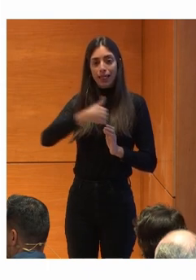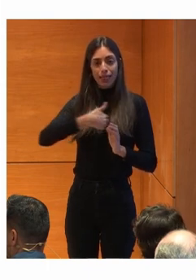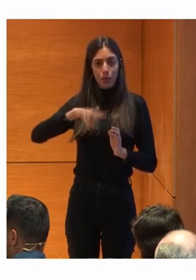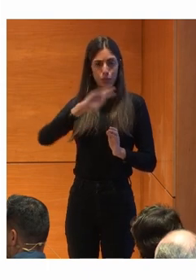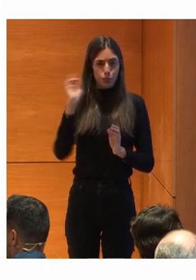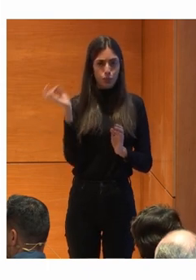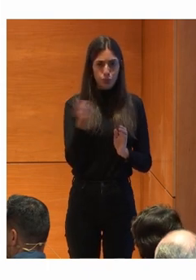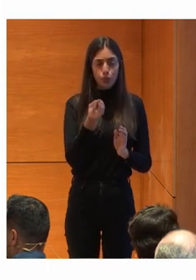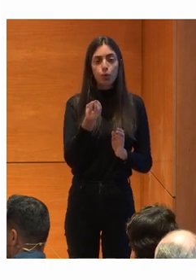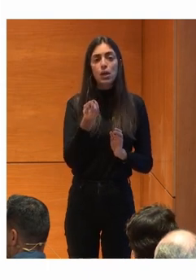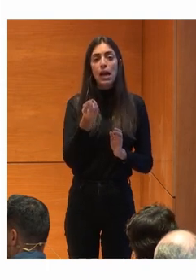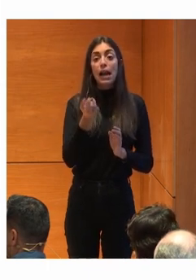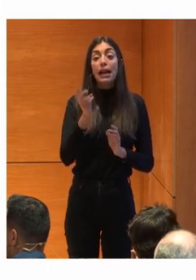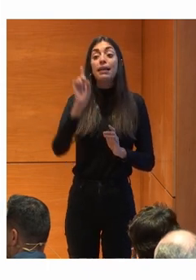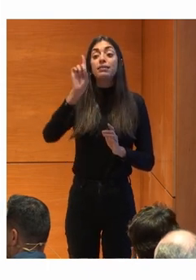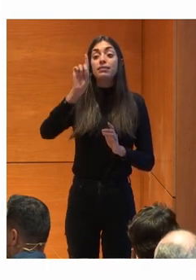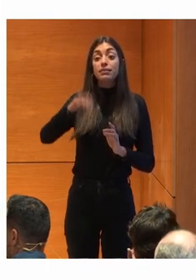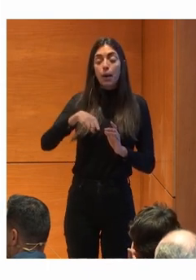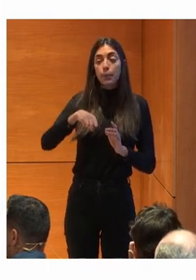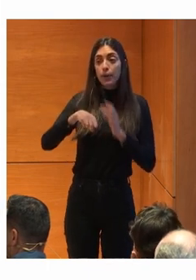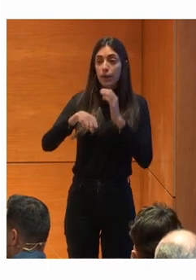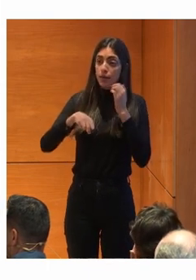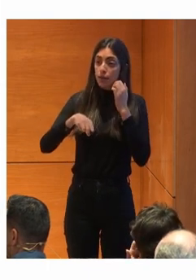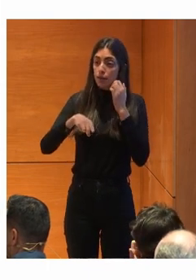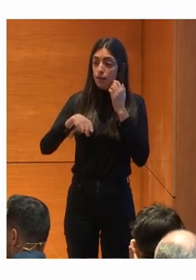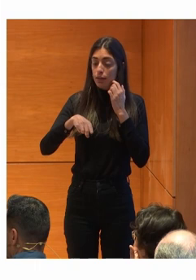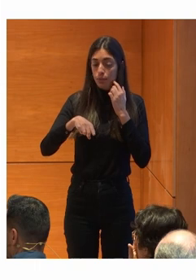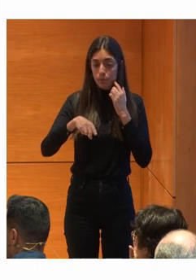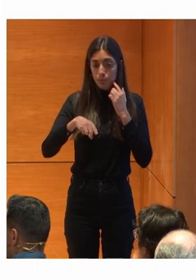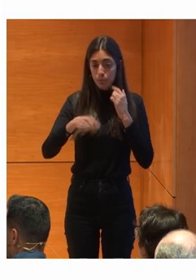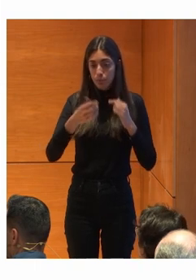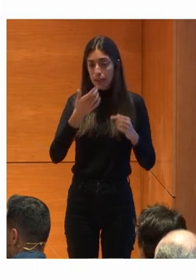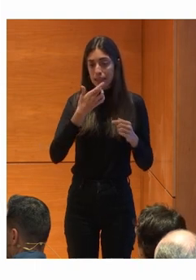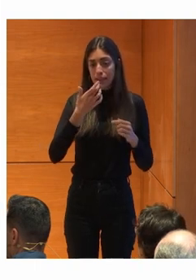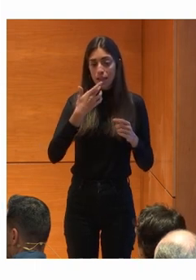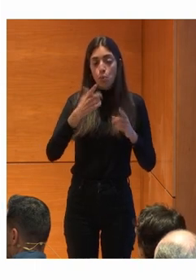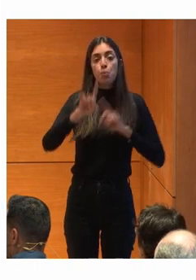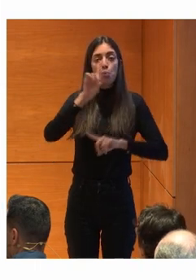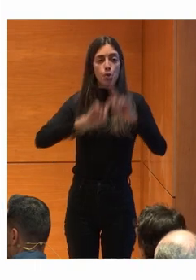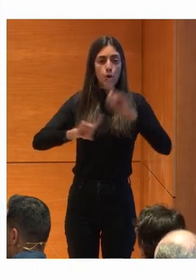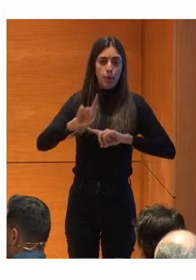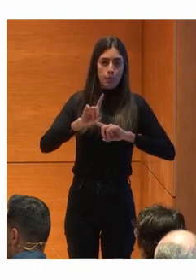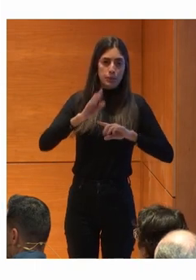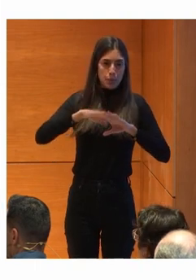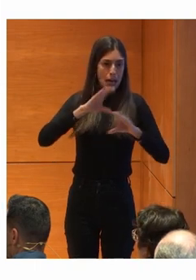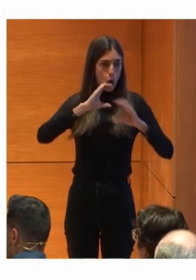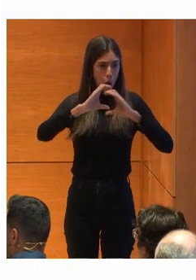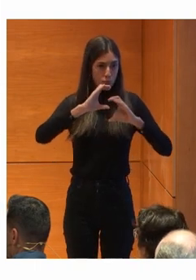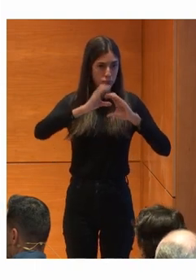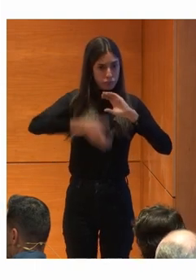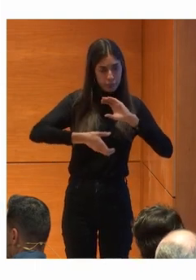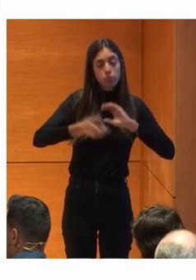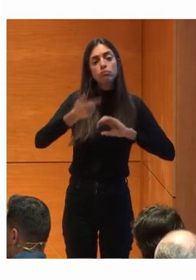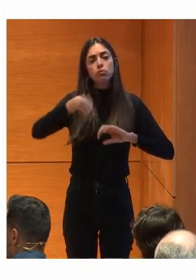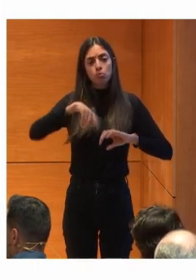funcional Y más aquellos Con dificultades complejas En la comunicación Vemos que existe